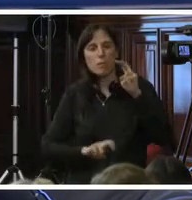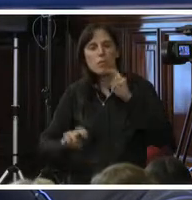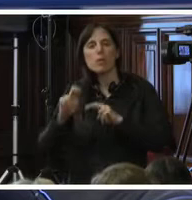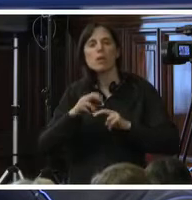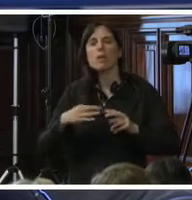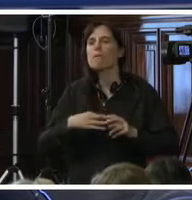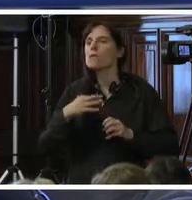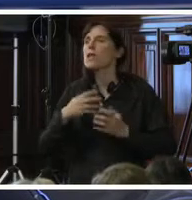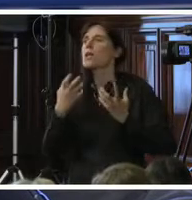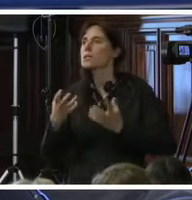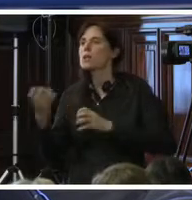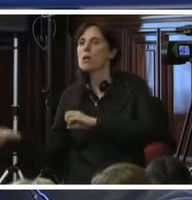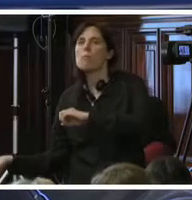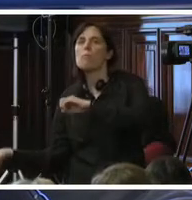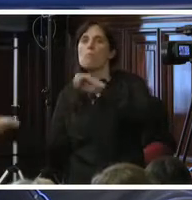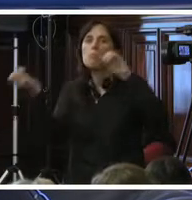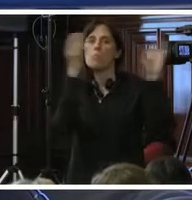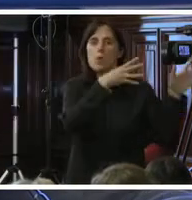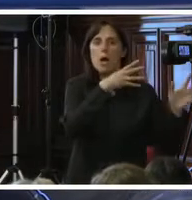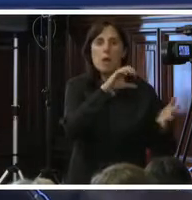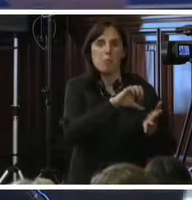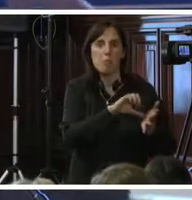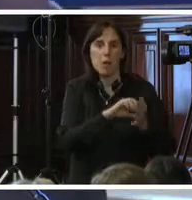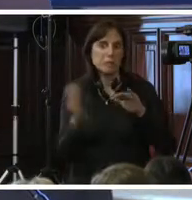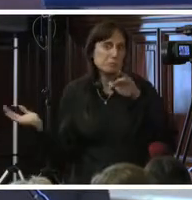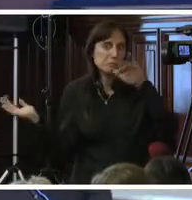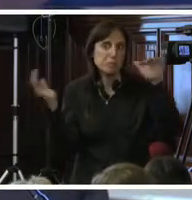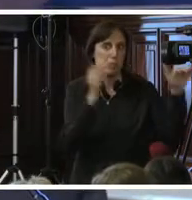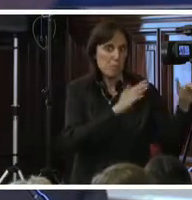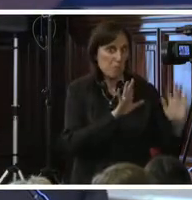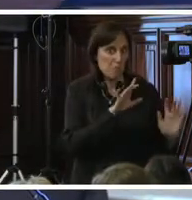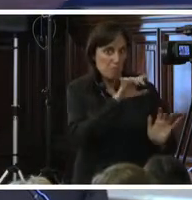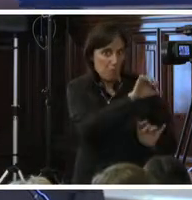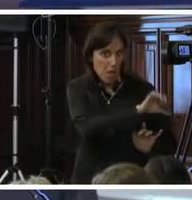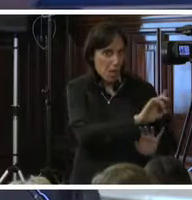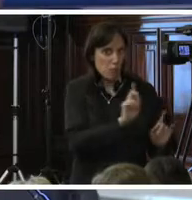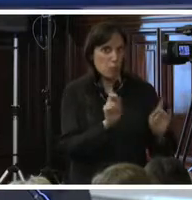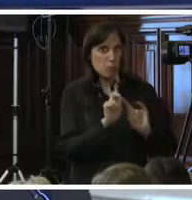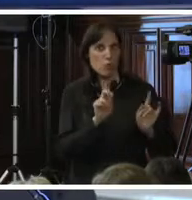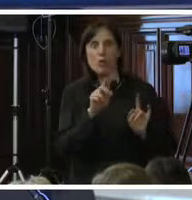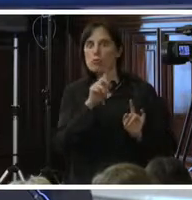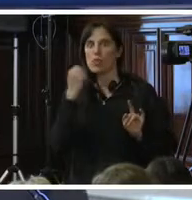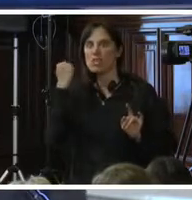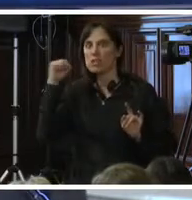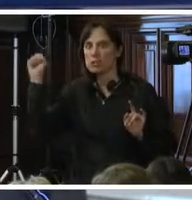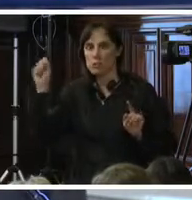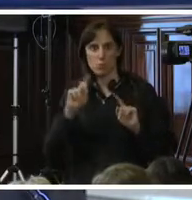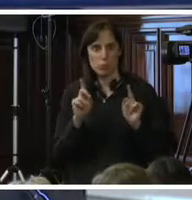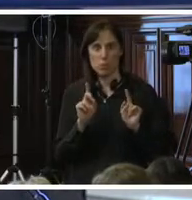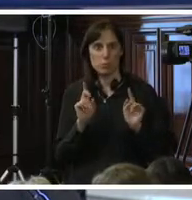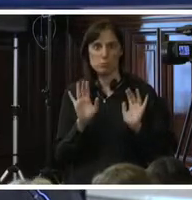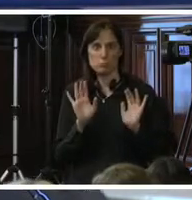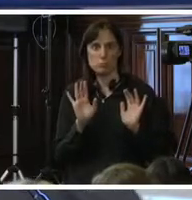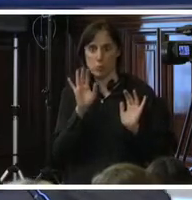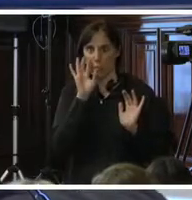en un otro país bajo el fenómeno de la migración. Entonces, el riesgo de la criminalización de la migración y el riesgo de la criminalización